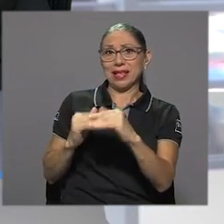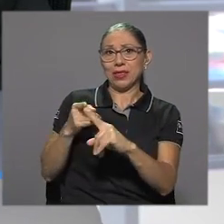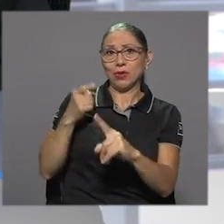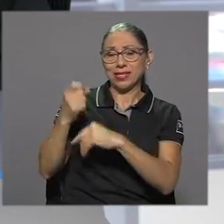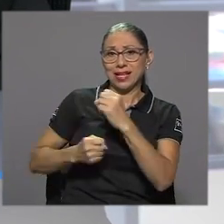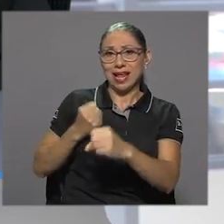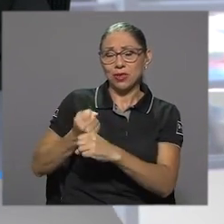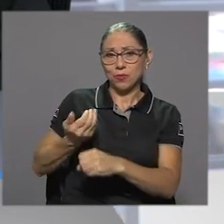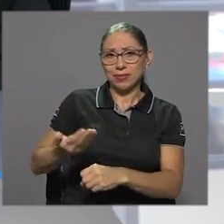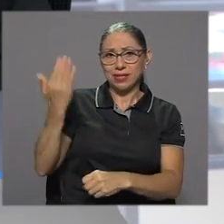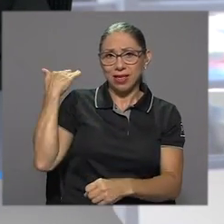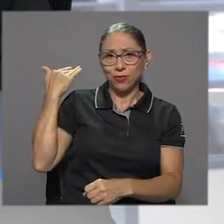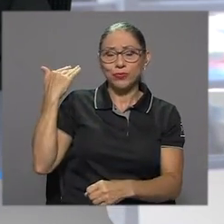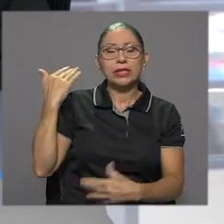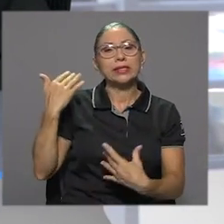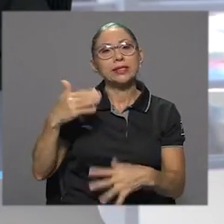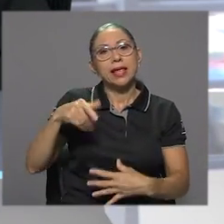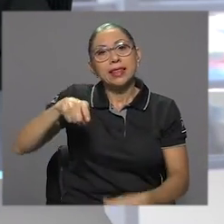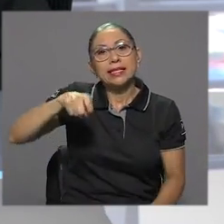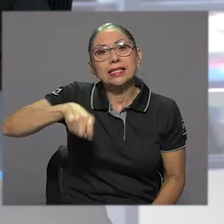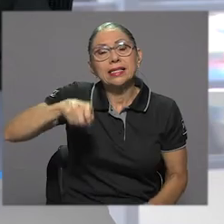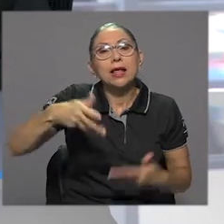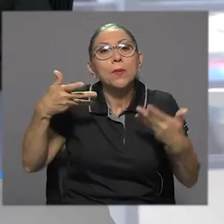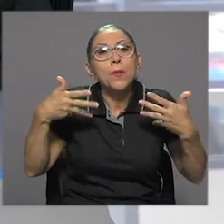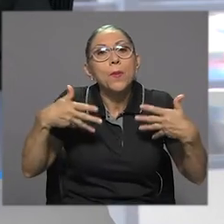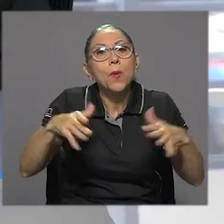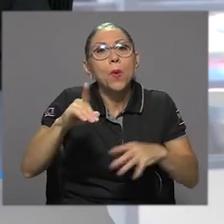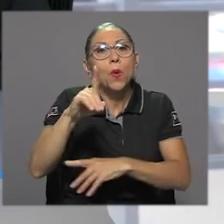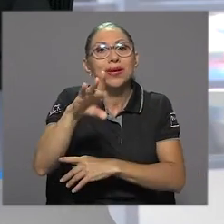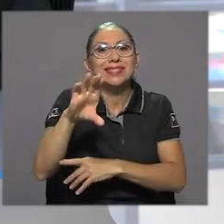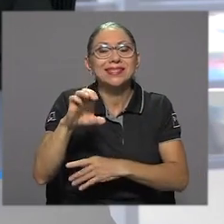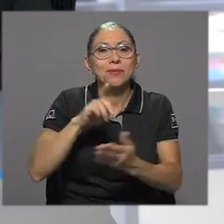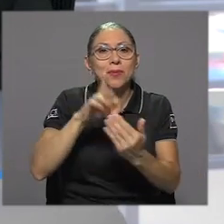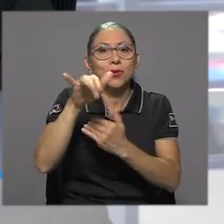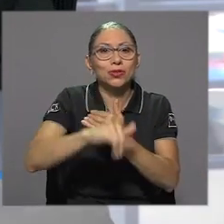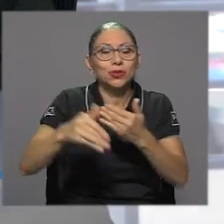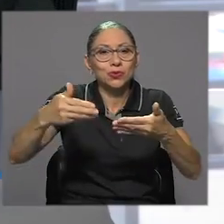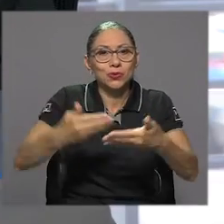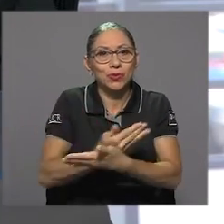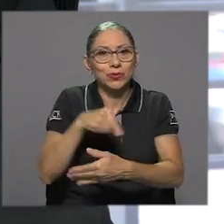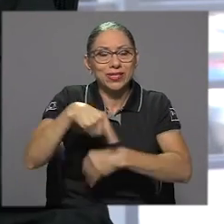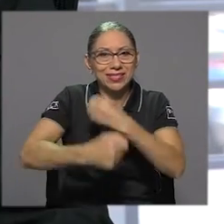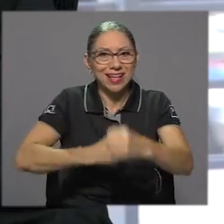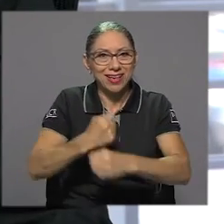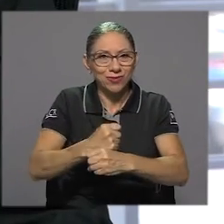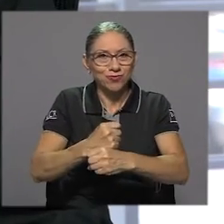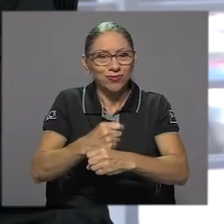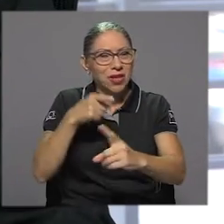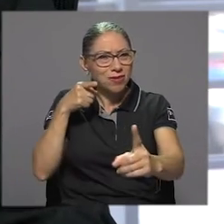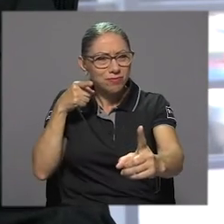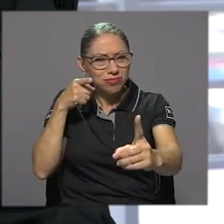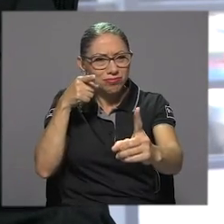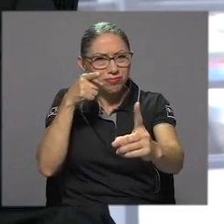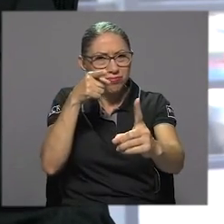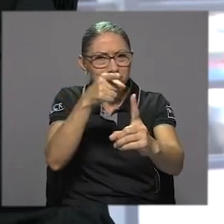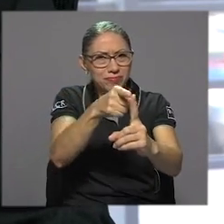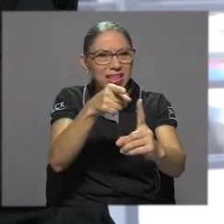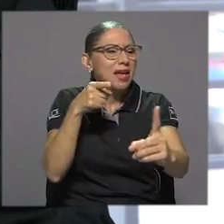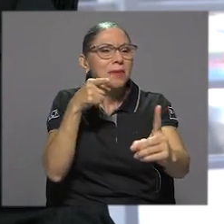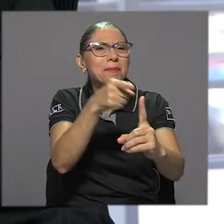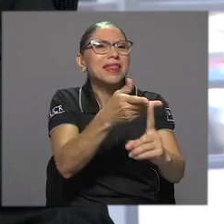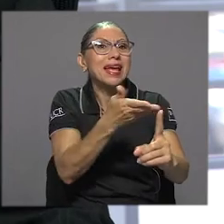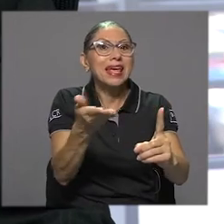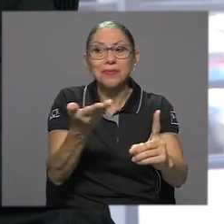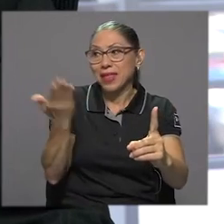bastante limitado desde el año pasado, necesitamos por lo menos 100 proyectos nuevos este año. Y esa es la meta. Y la meta es